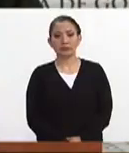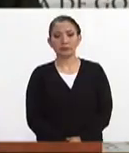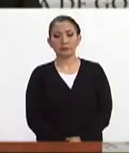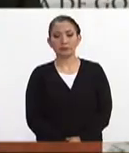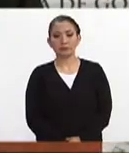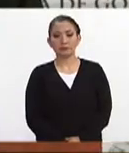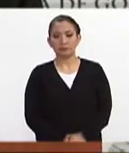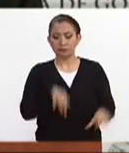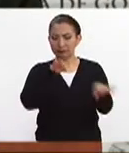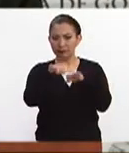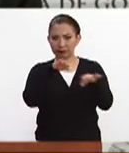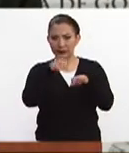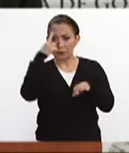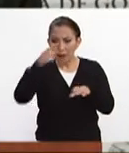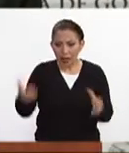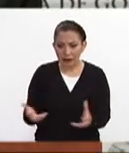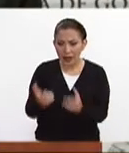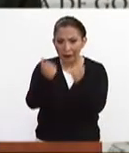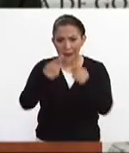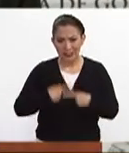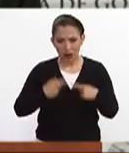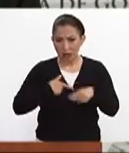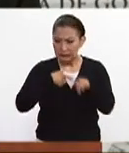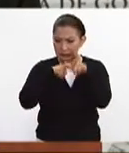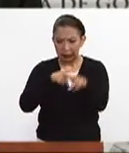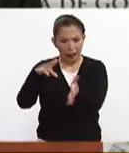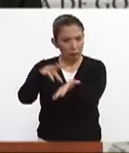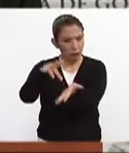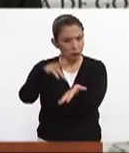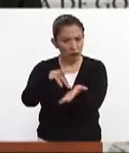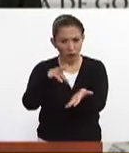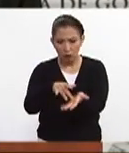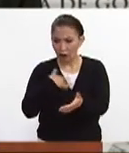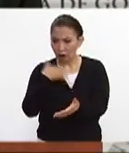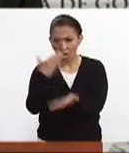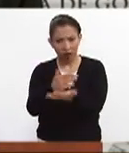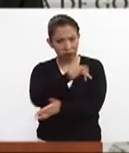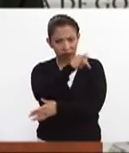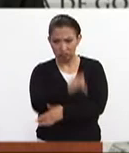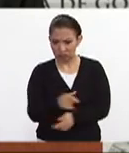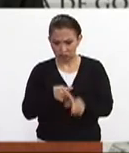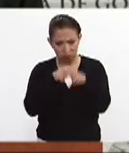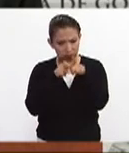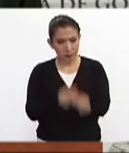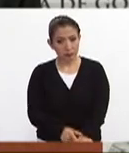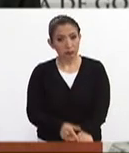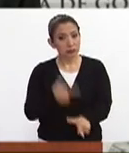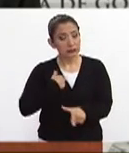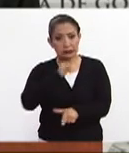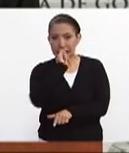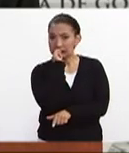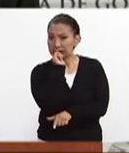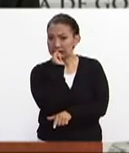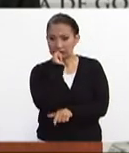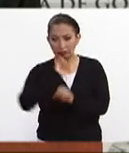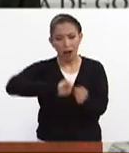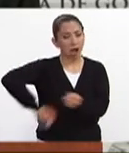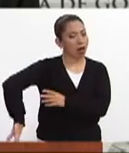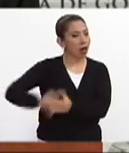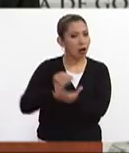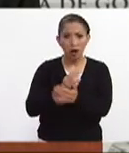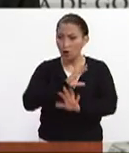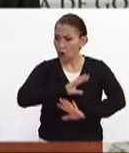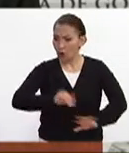Las labores de rescate y apoyo continúan y no se detendrán. No se ha dejado ni se